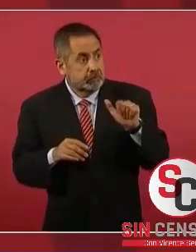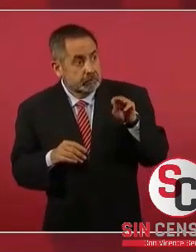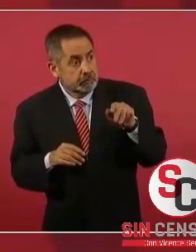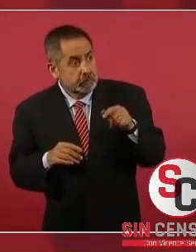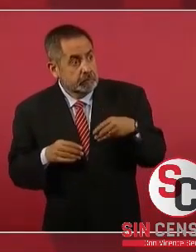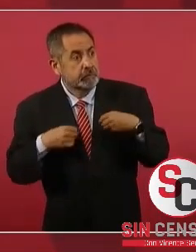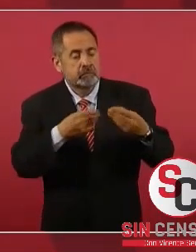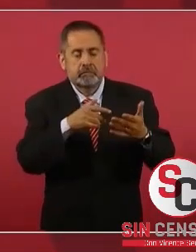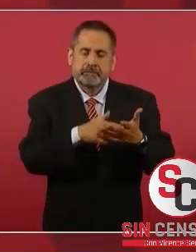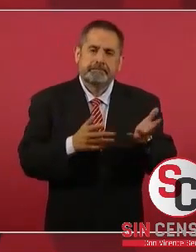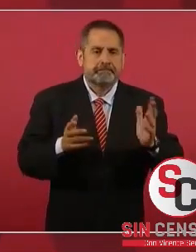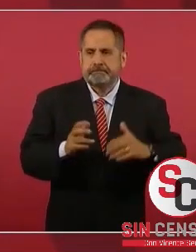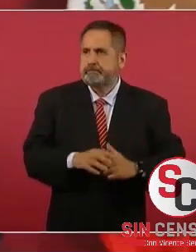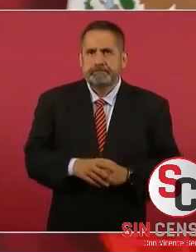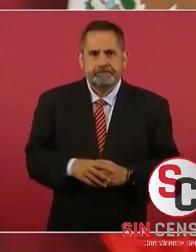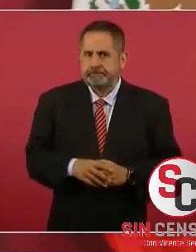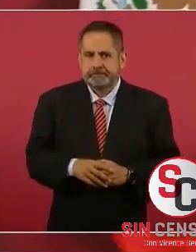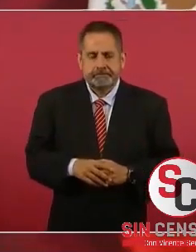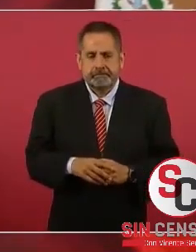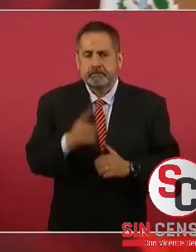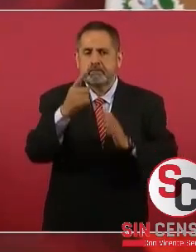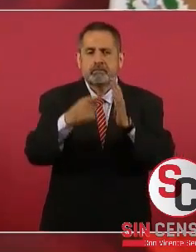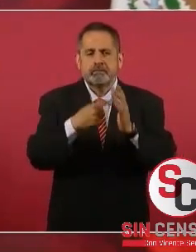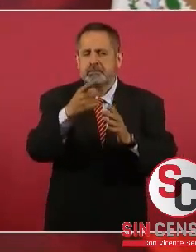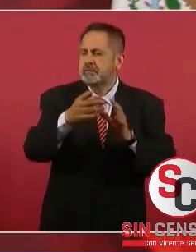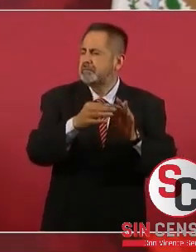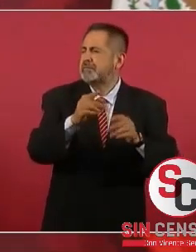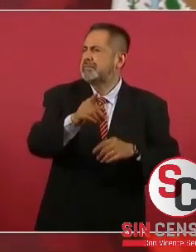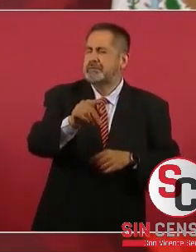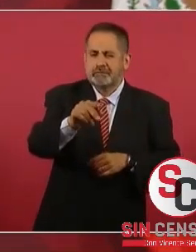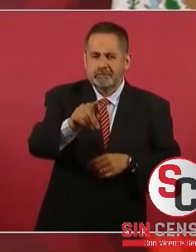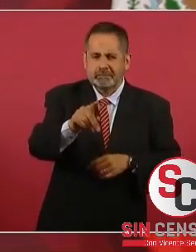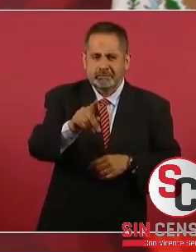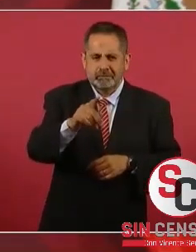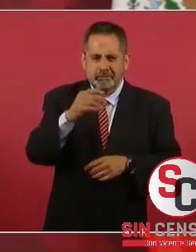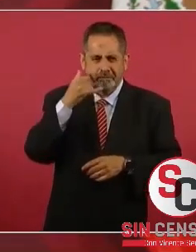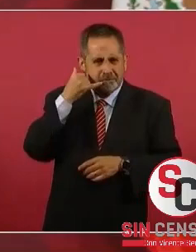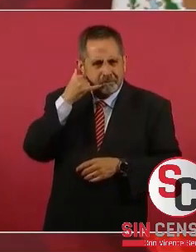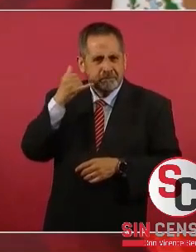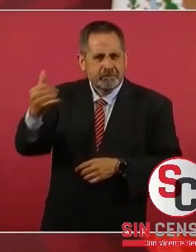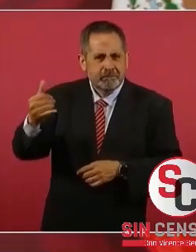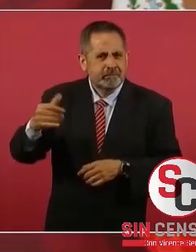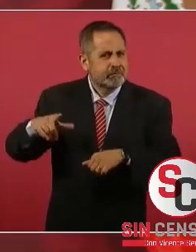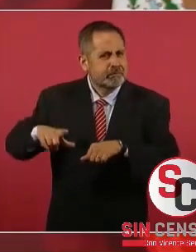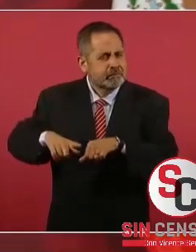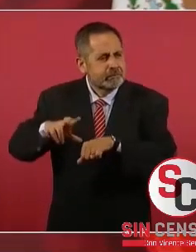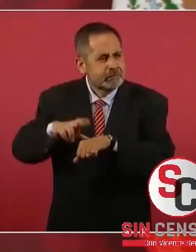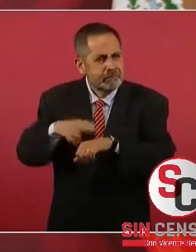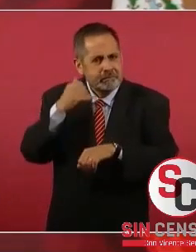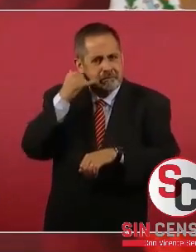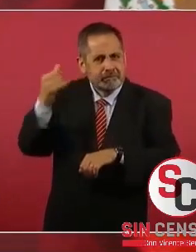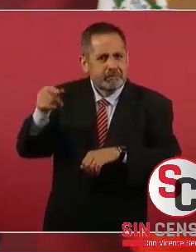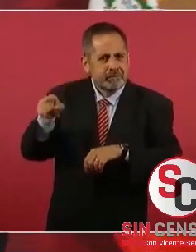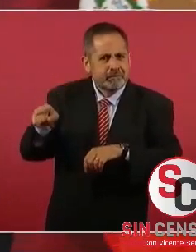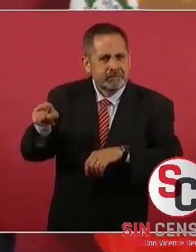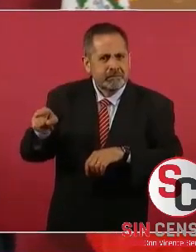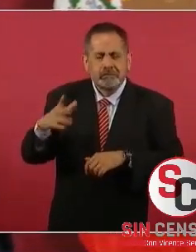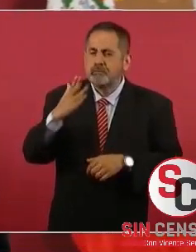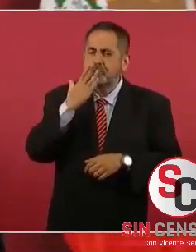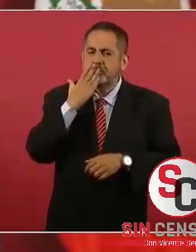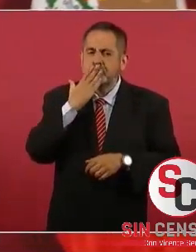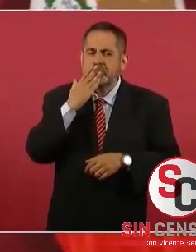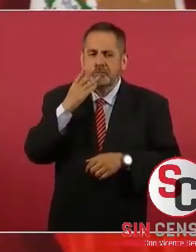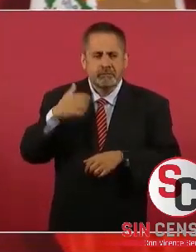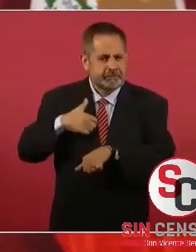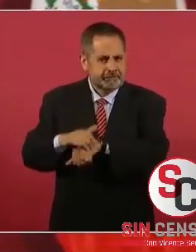Una vez le hablaron al gobernador de Sonora,